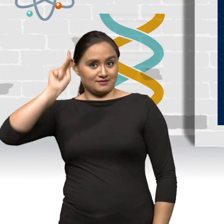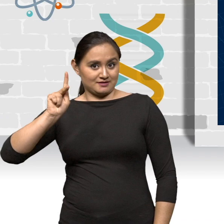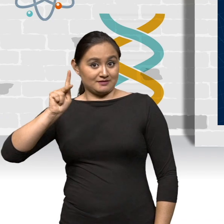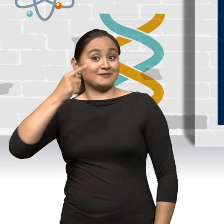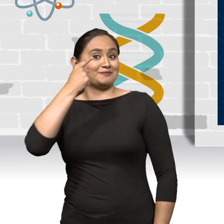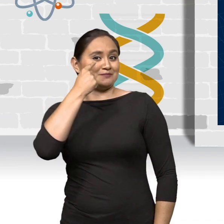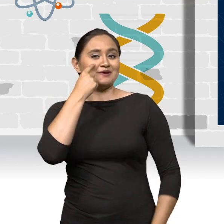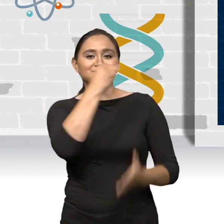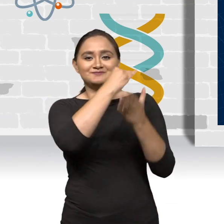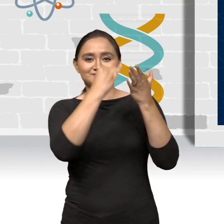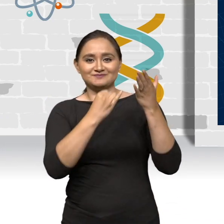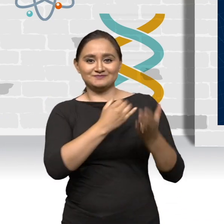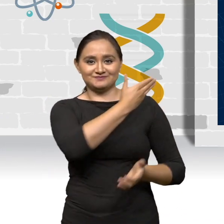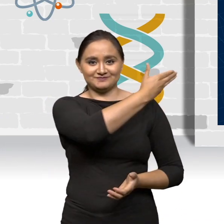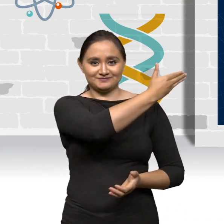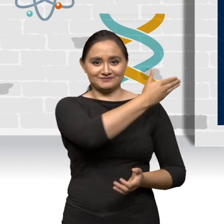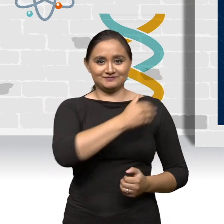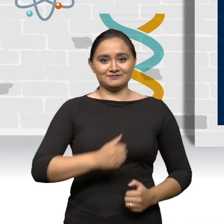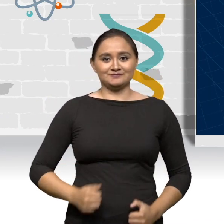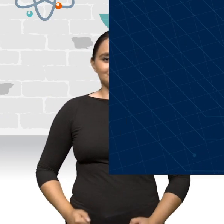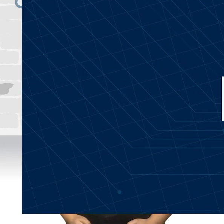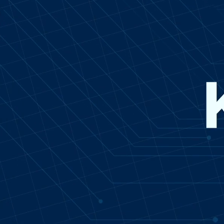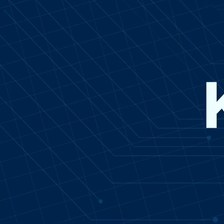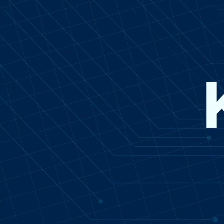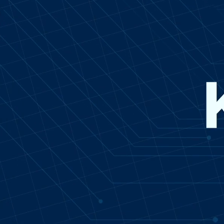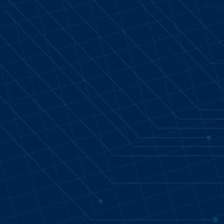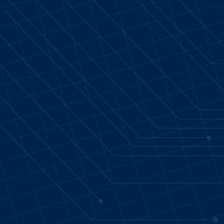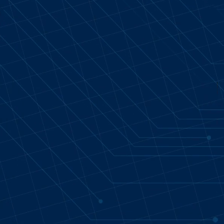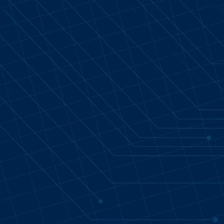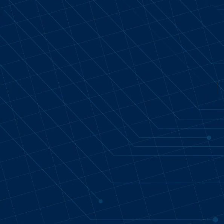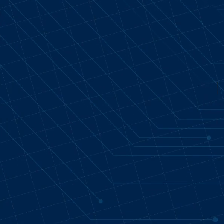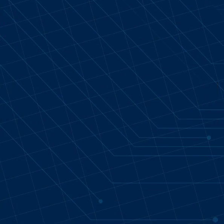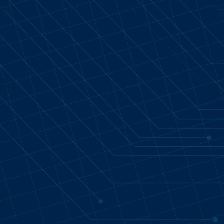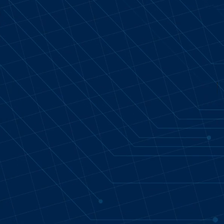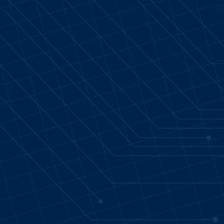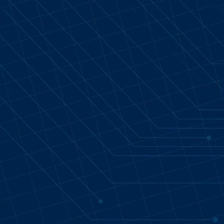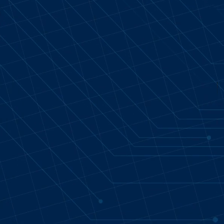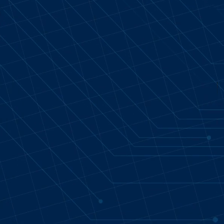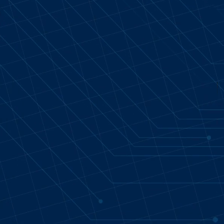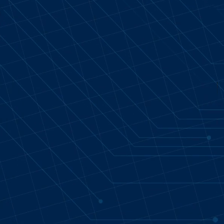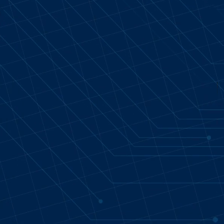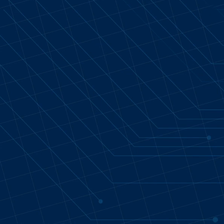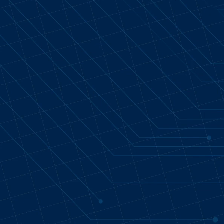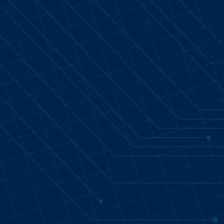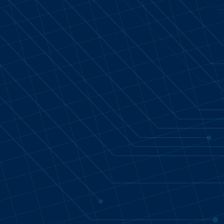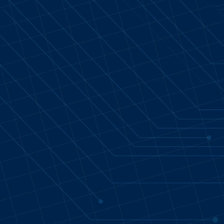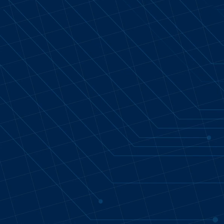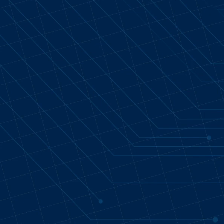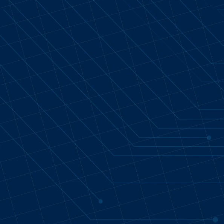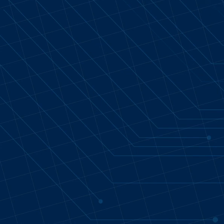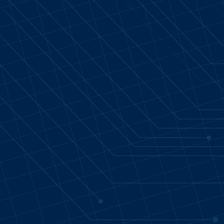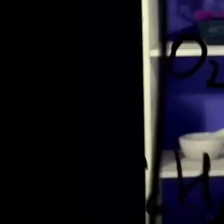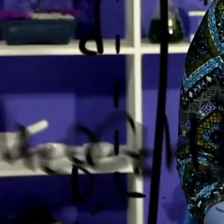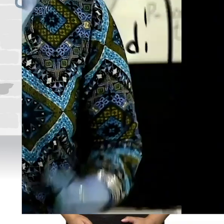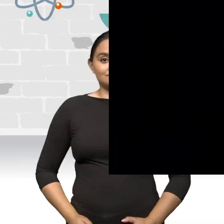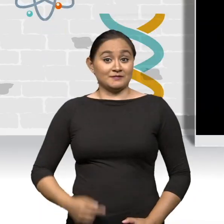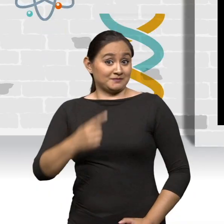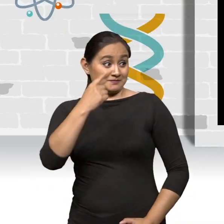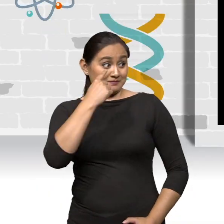La pendiente de esta línea recta es una constante, a la que llamaremos constante de proporcionalidad.